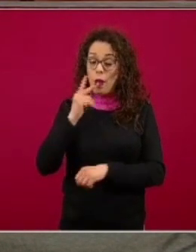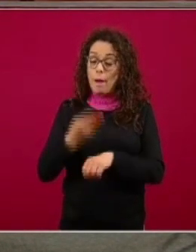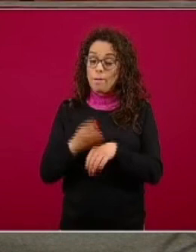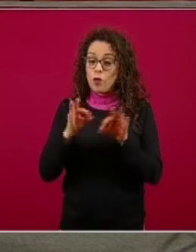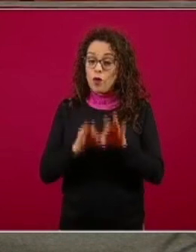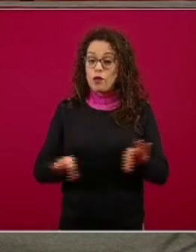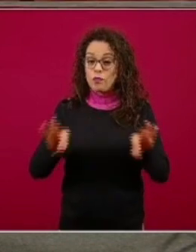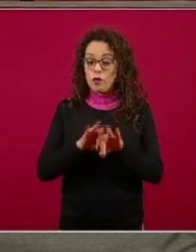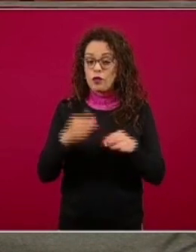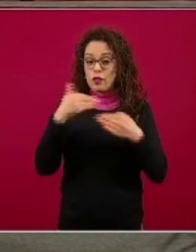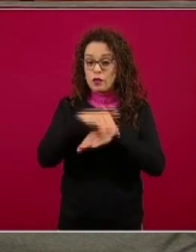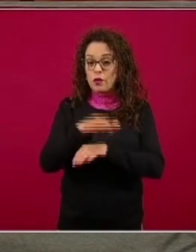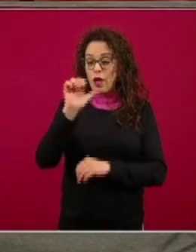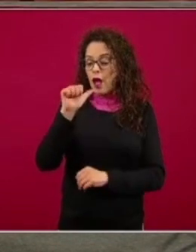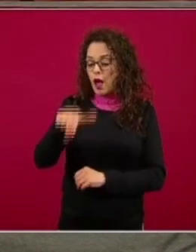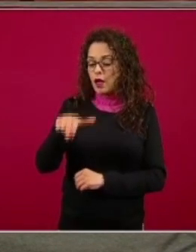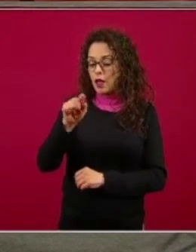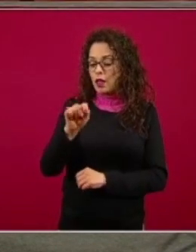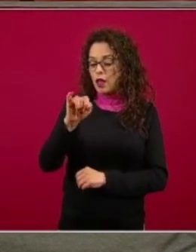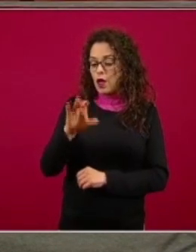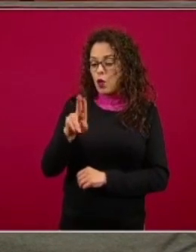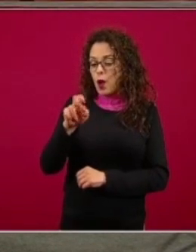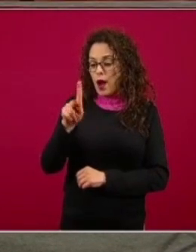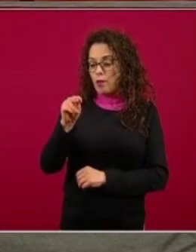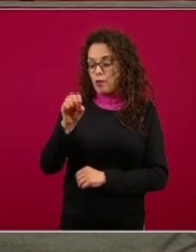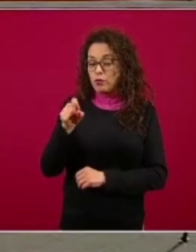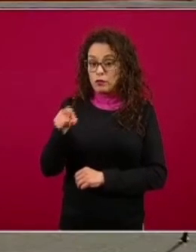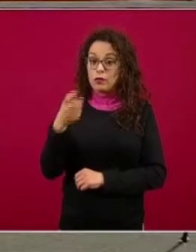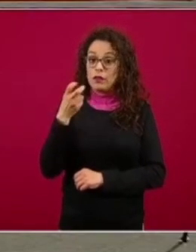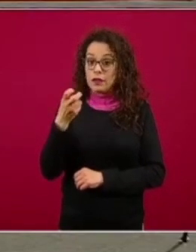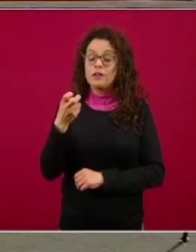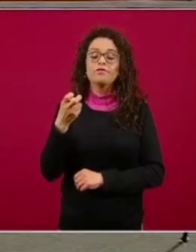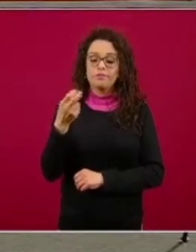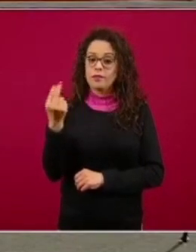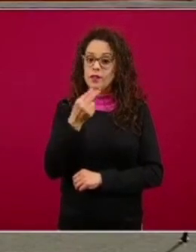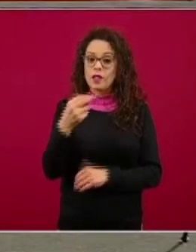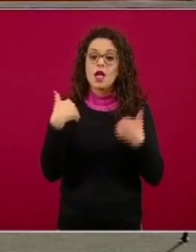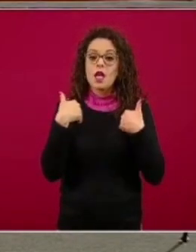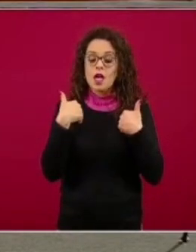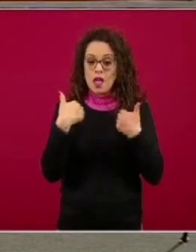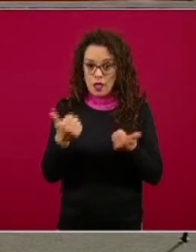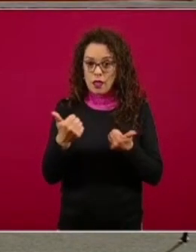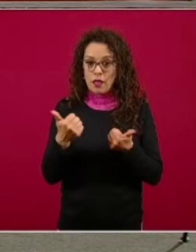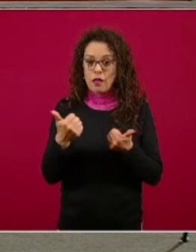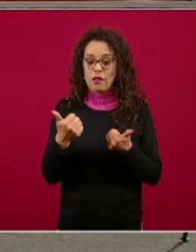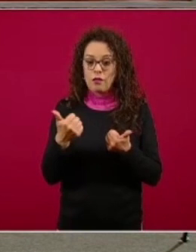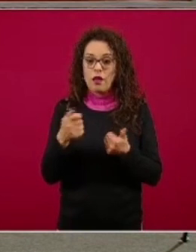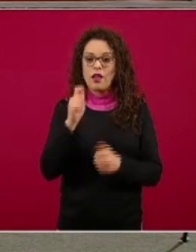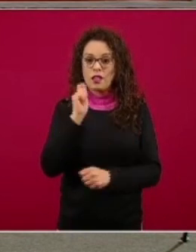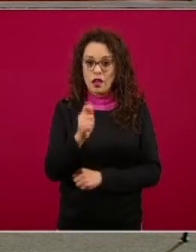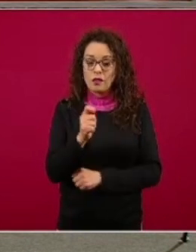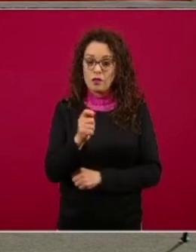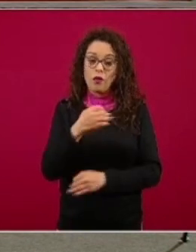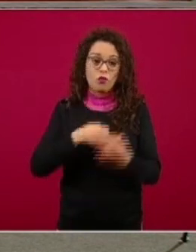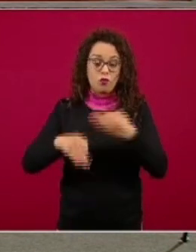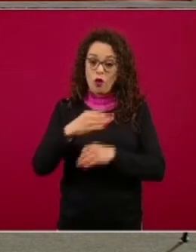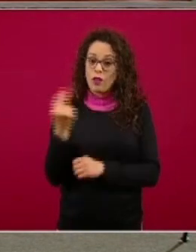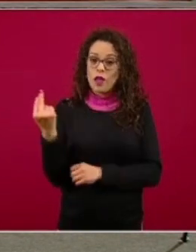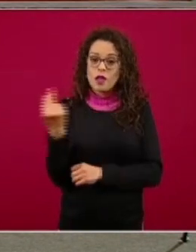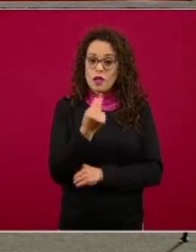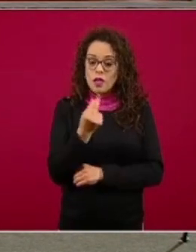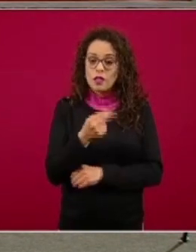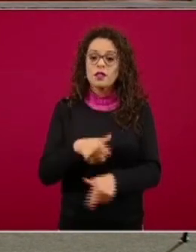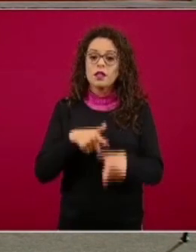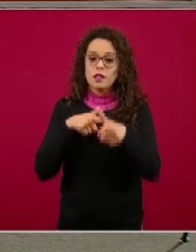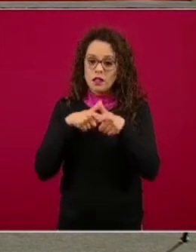que nos ayuda a reflexionar sobre esta necesidad de continuar encontrando el camino.